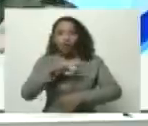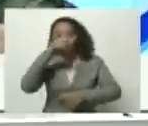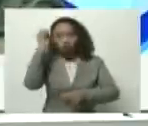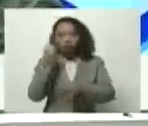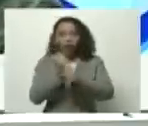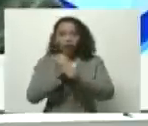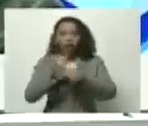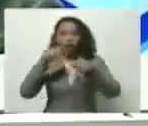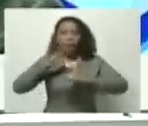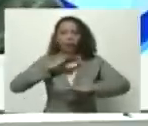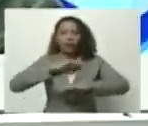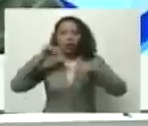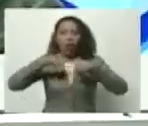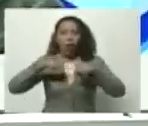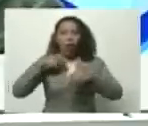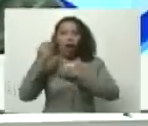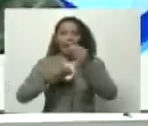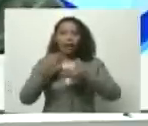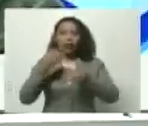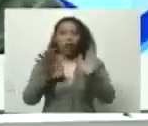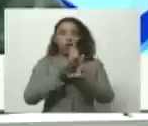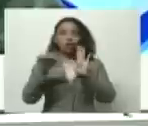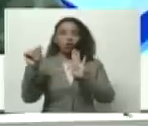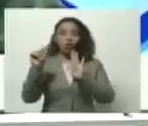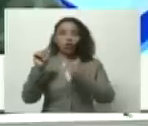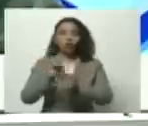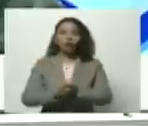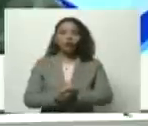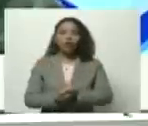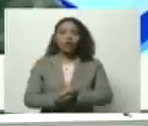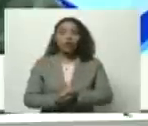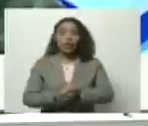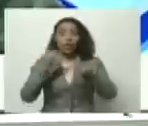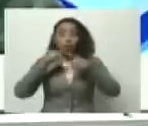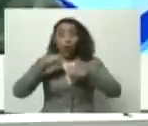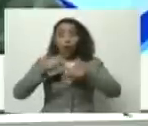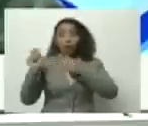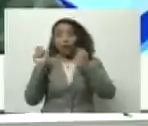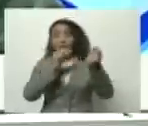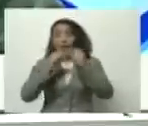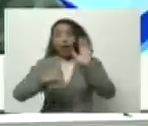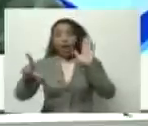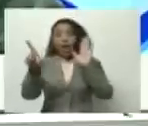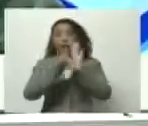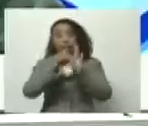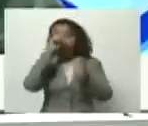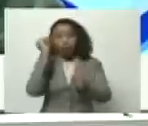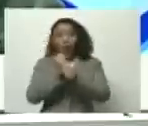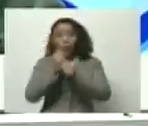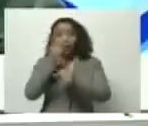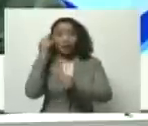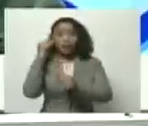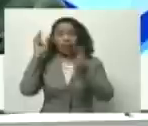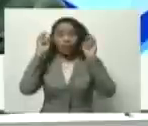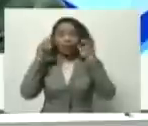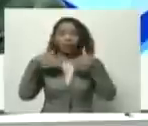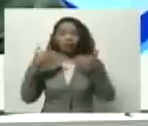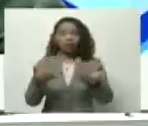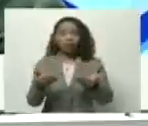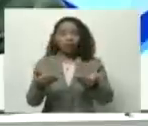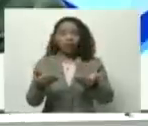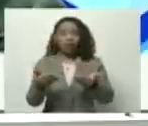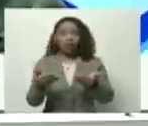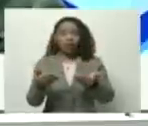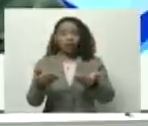hoy son constitucionales y que son han sido debatidos y son ley orgánica de los trabajadores y las trabajadoras producto de la